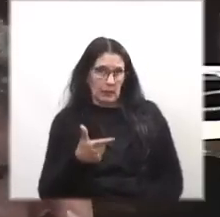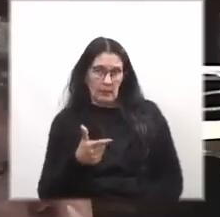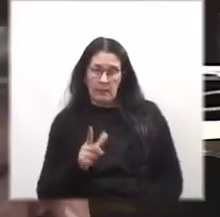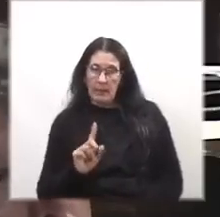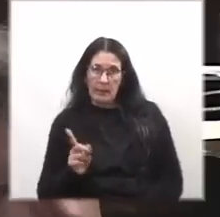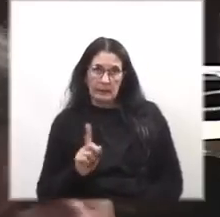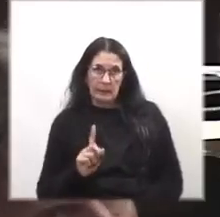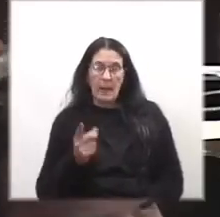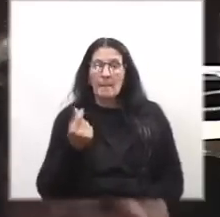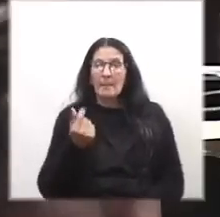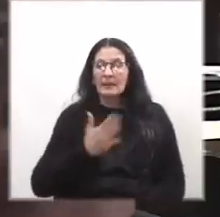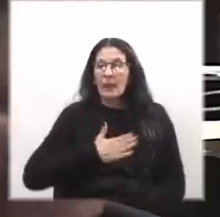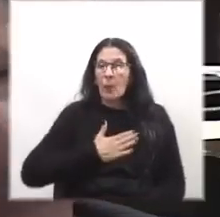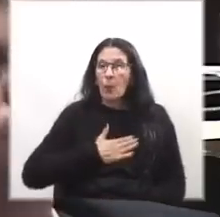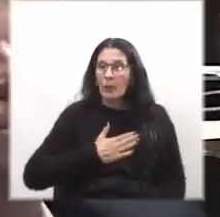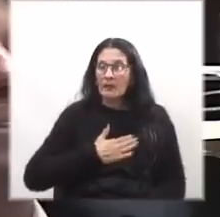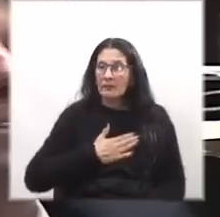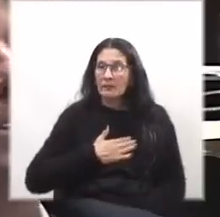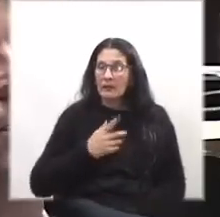La plata es nuestra.